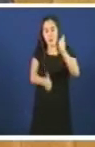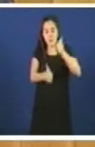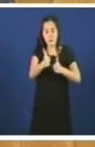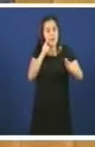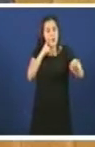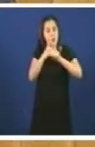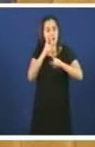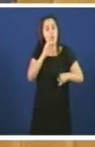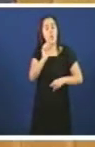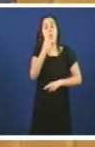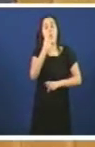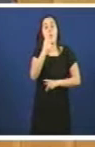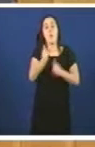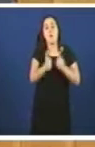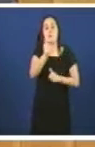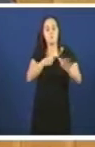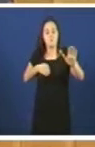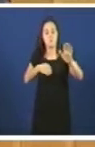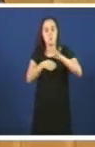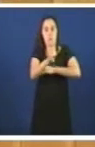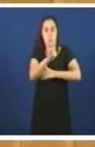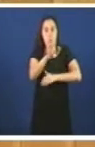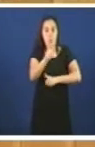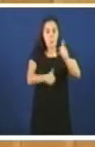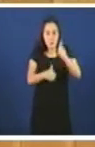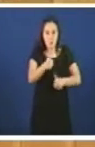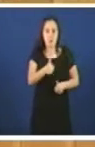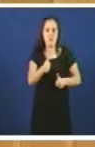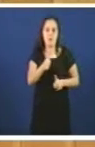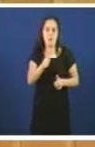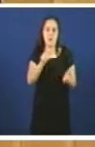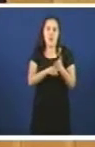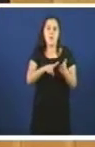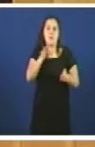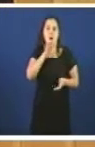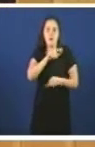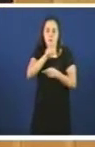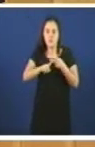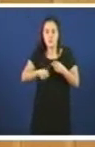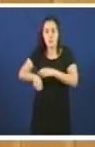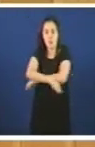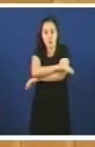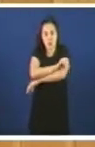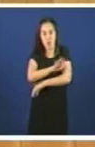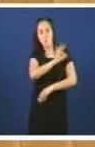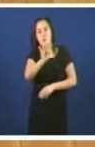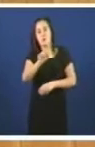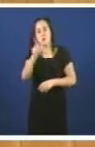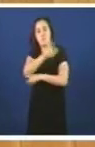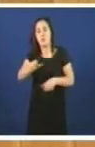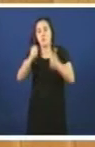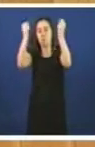oposicións en galego. Unha única prova. Fixeron que conselleiros e altos cargos do goberno no